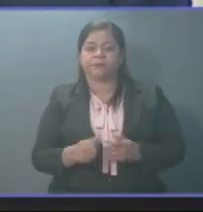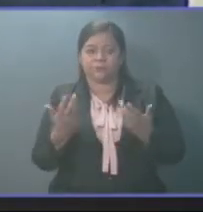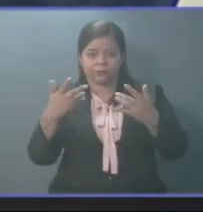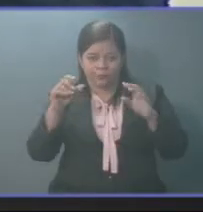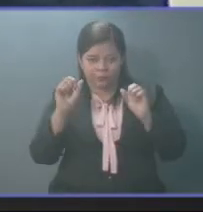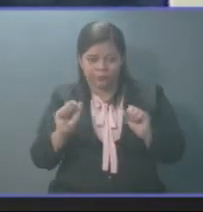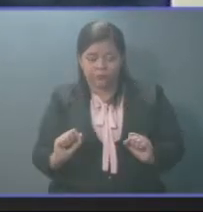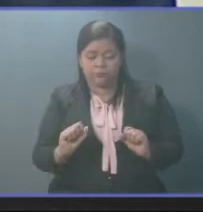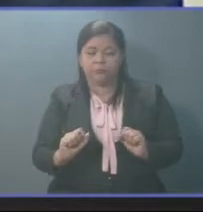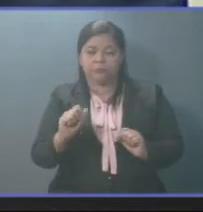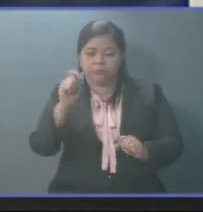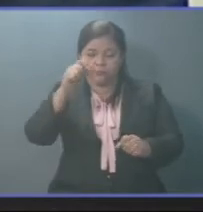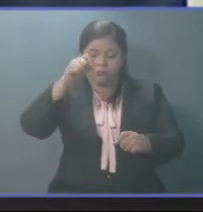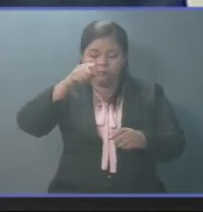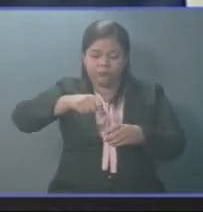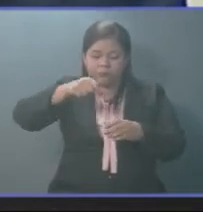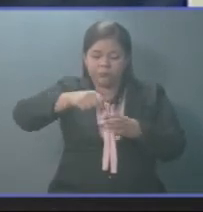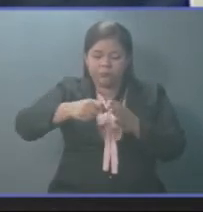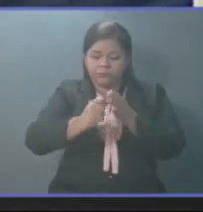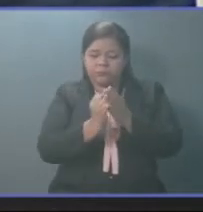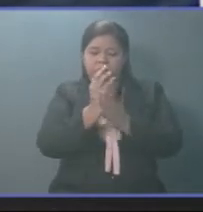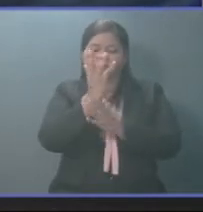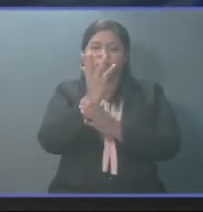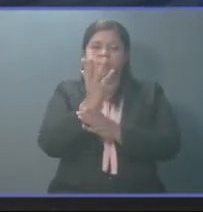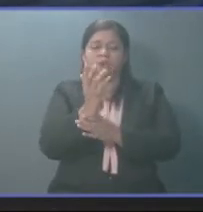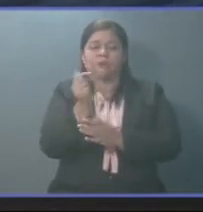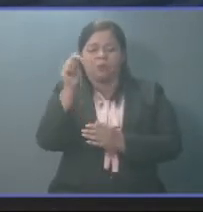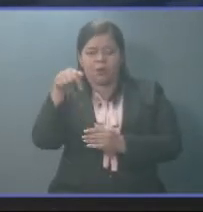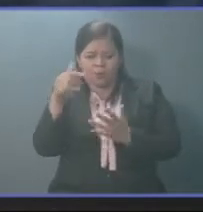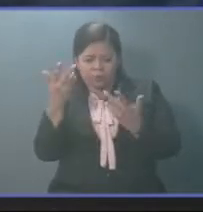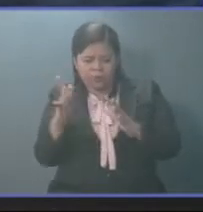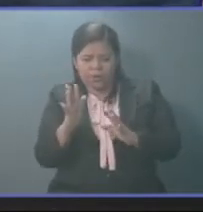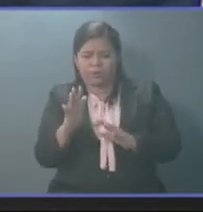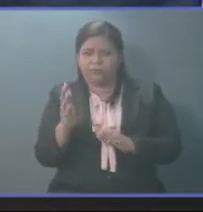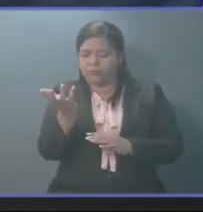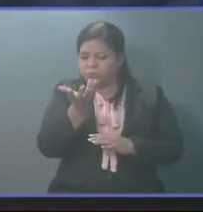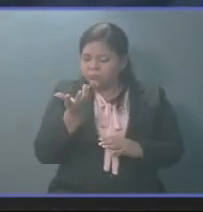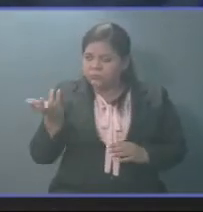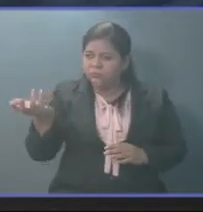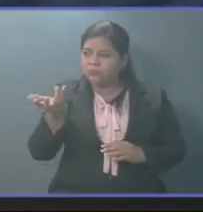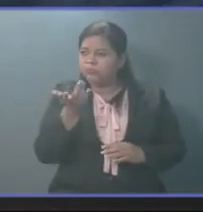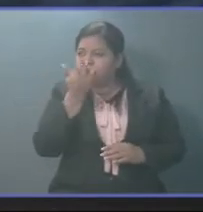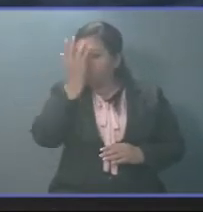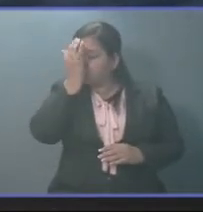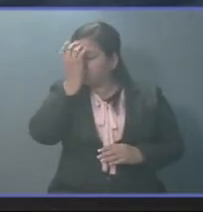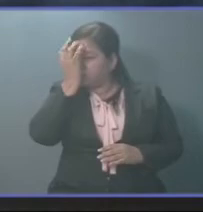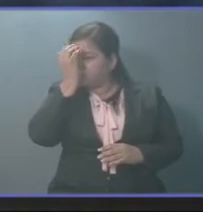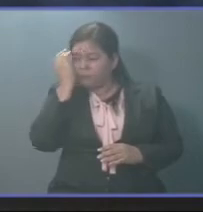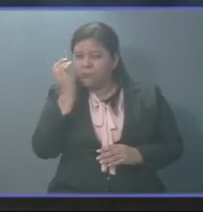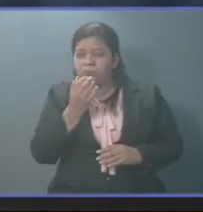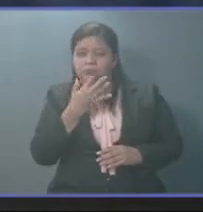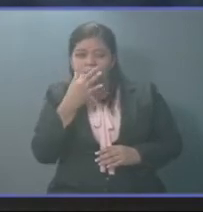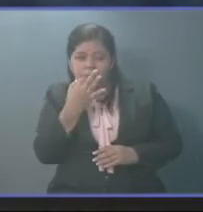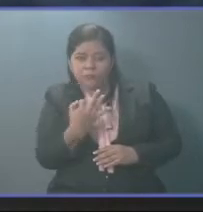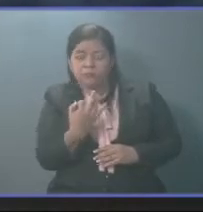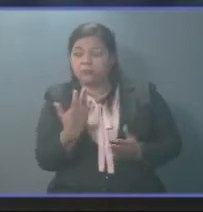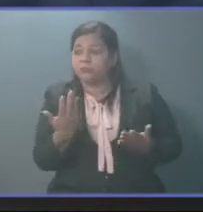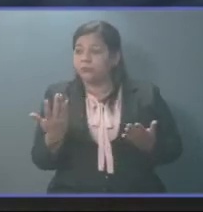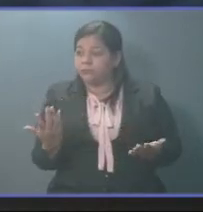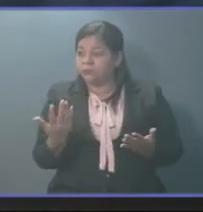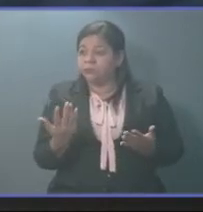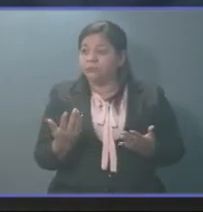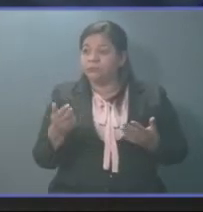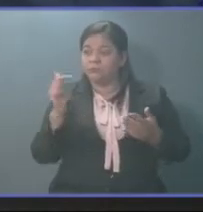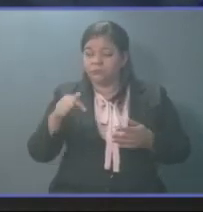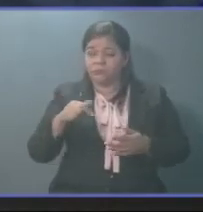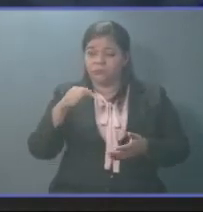cultivar. Y ahora tienen una incertidumbre que sí es cierto porque los están amarrando a